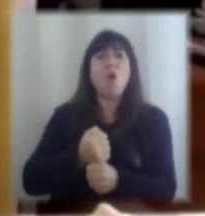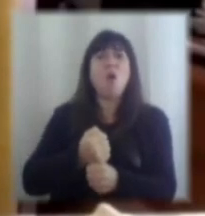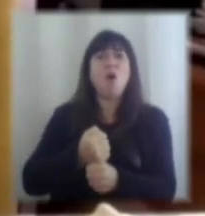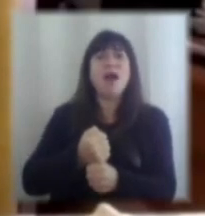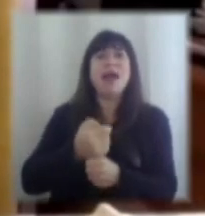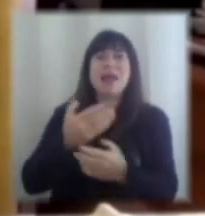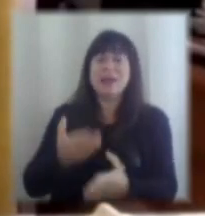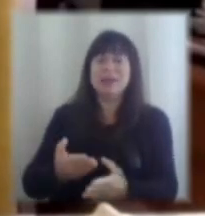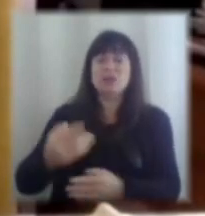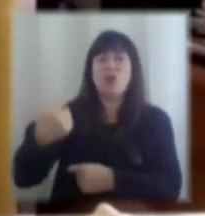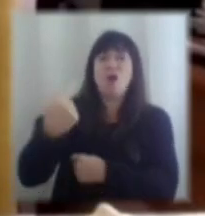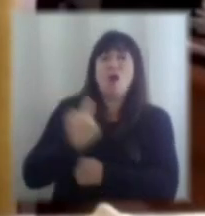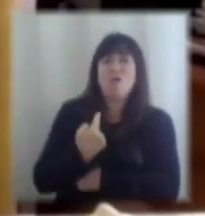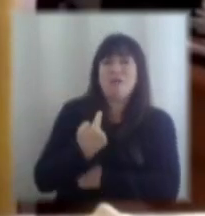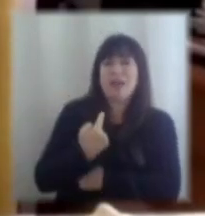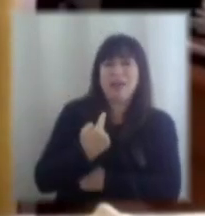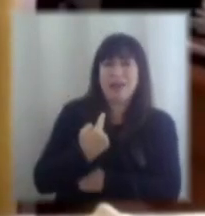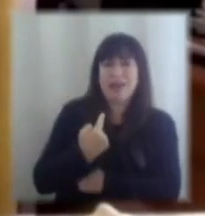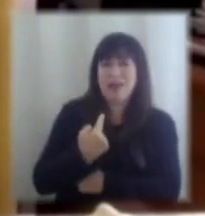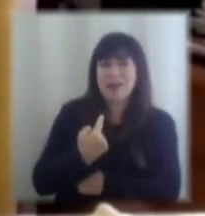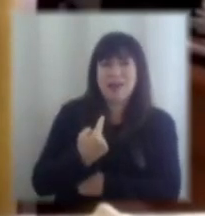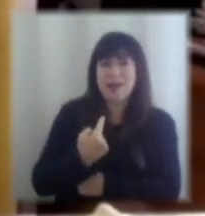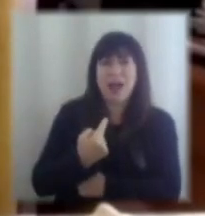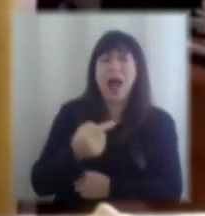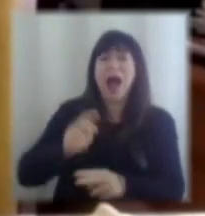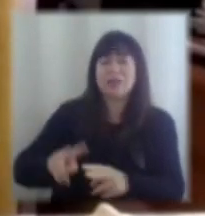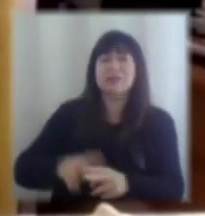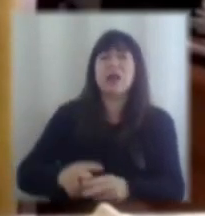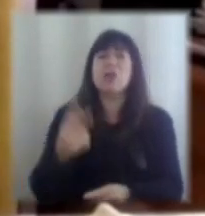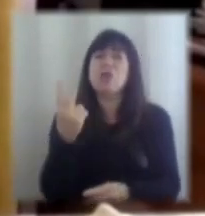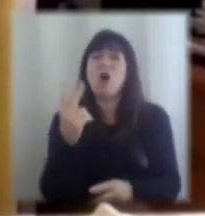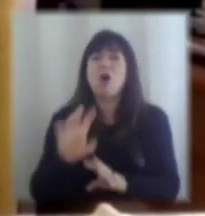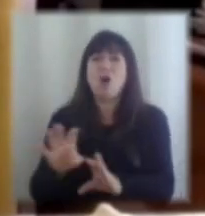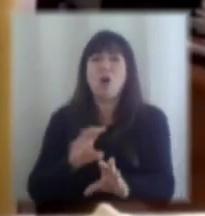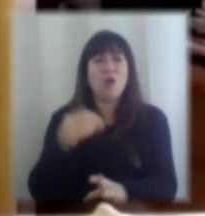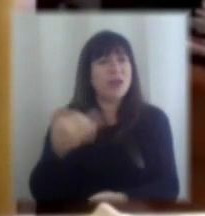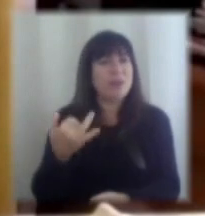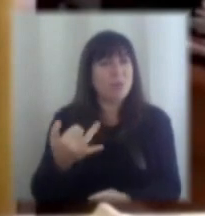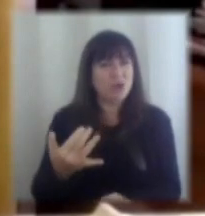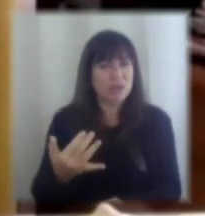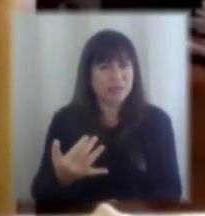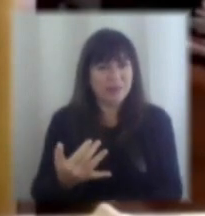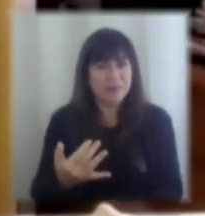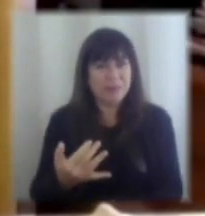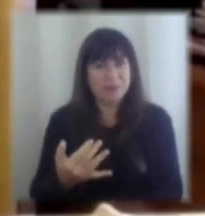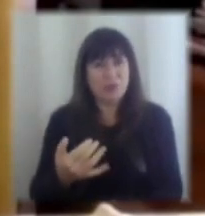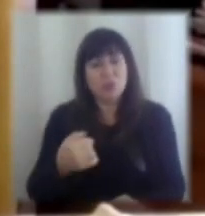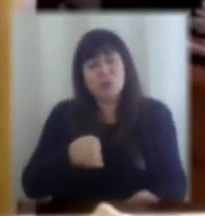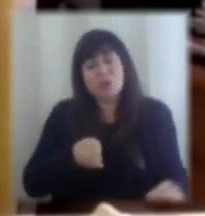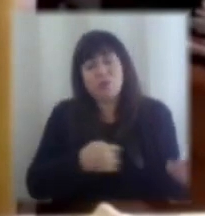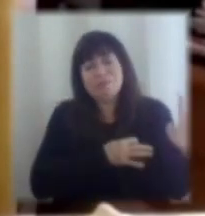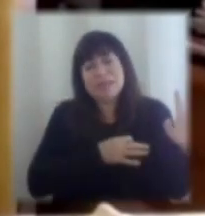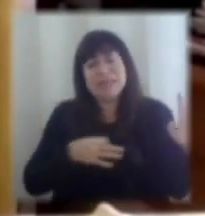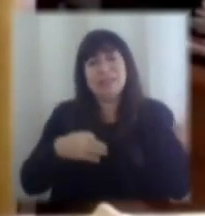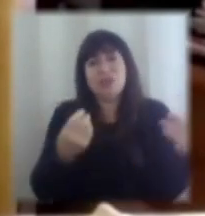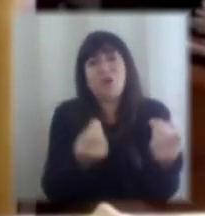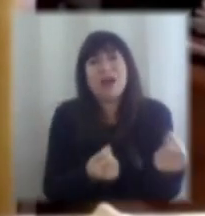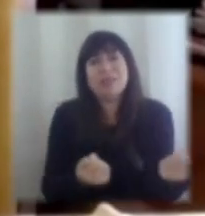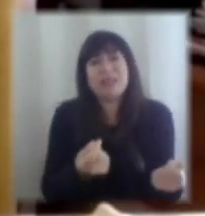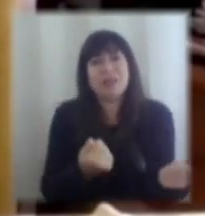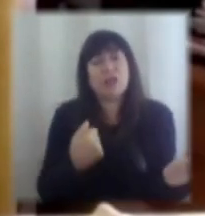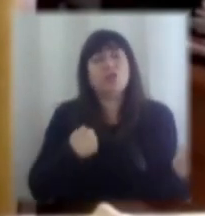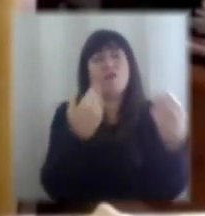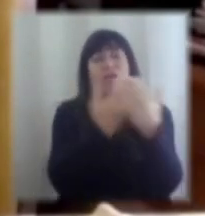dos variables que no siempre es fácil ponderar. Y créanme que uno como ministro de Hacienda se ve enfrentado a ese problema y lo sufre,